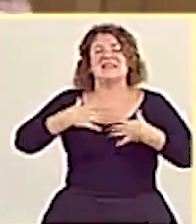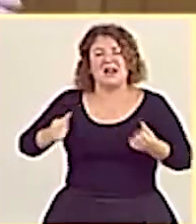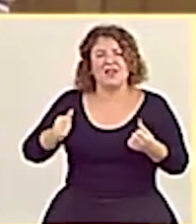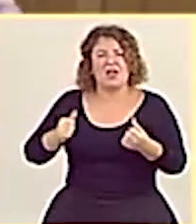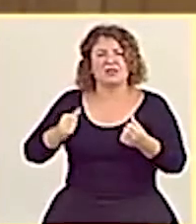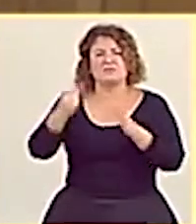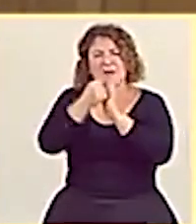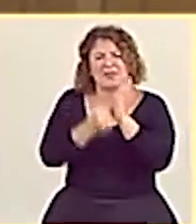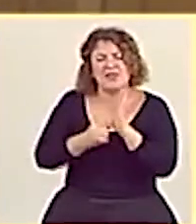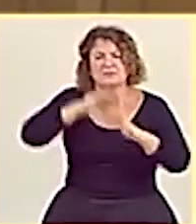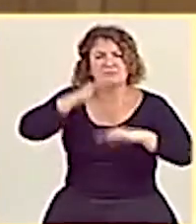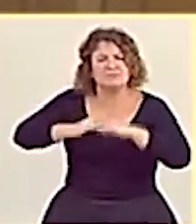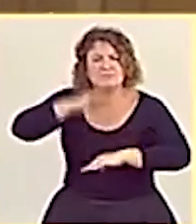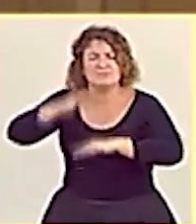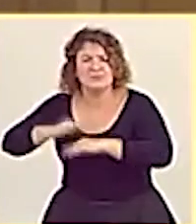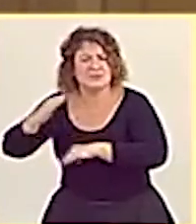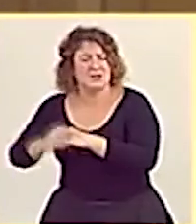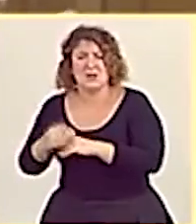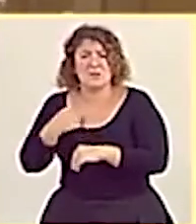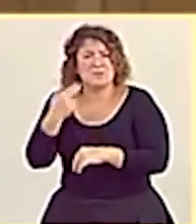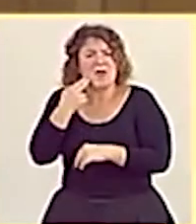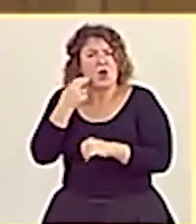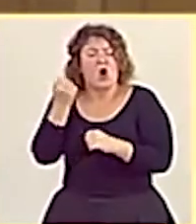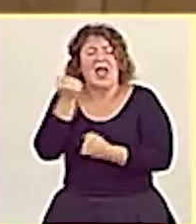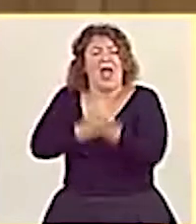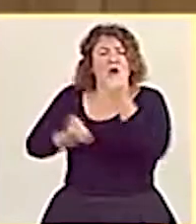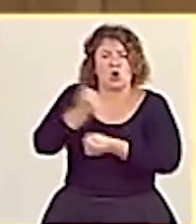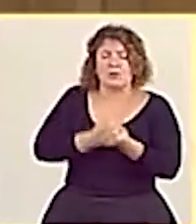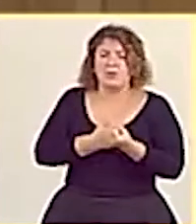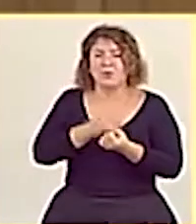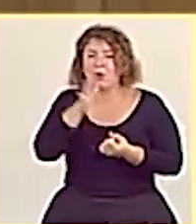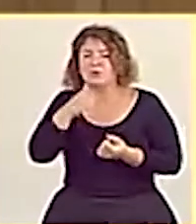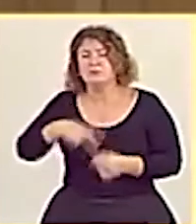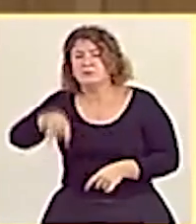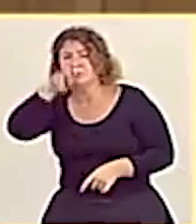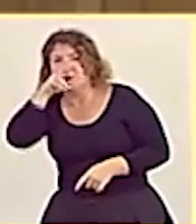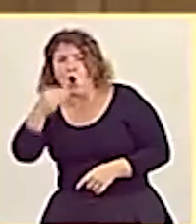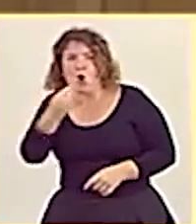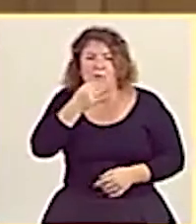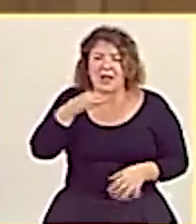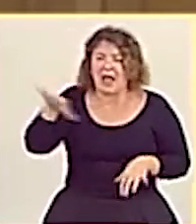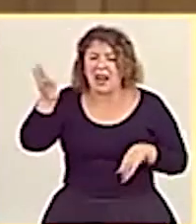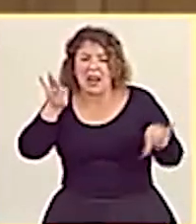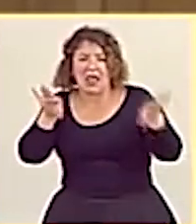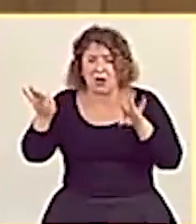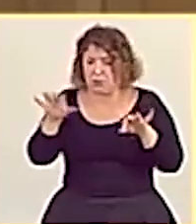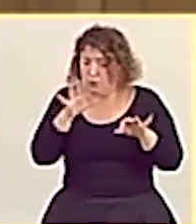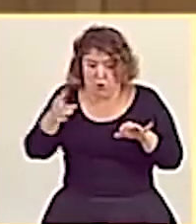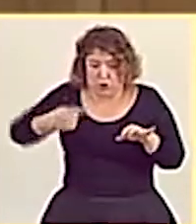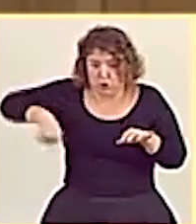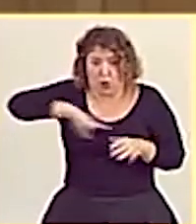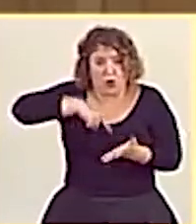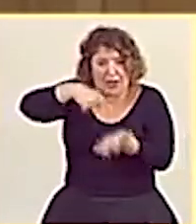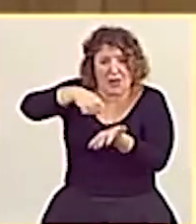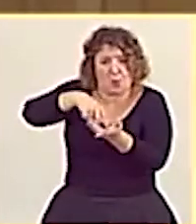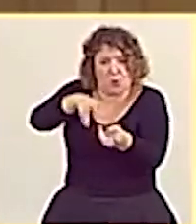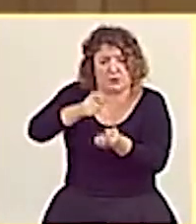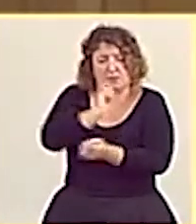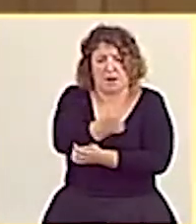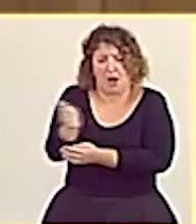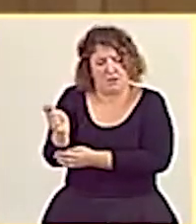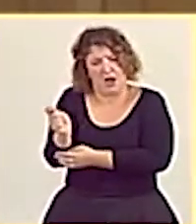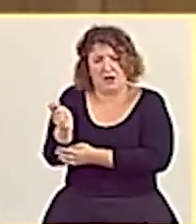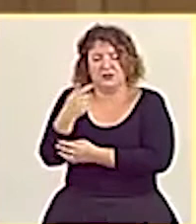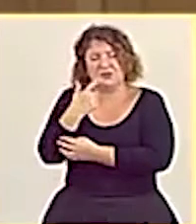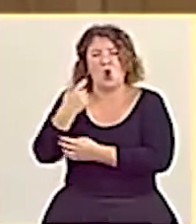cargarnos la economía, porque no tenemos que elegir entre respirar o comer. Para eso pagan los impuestos los españoles y no para ver cómo su gobierno